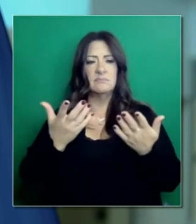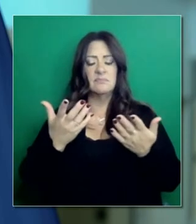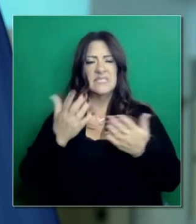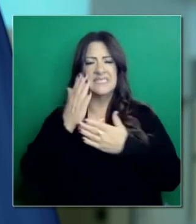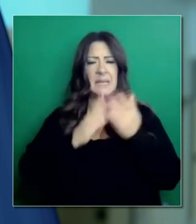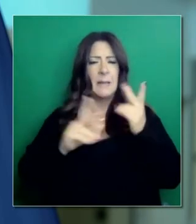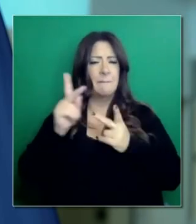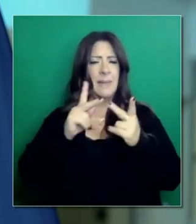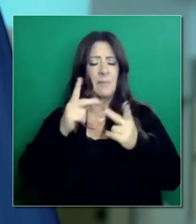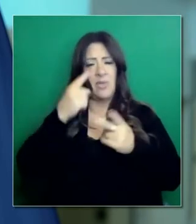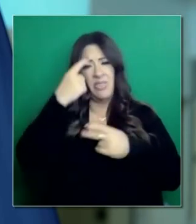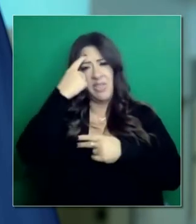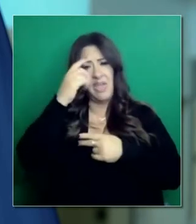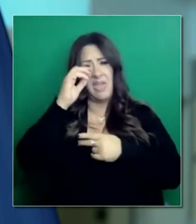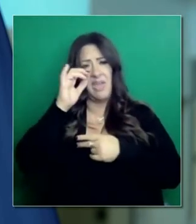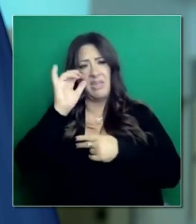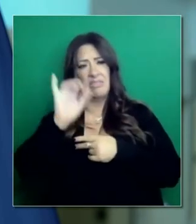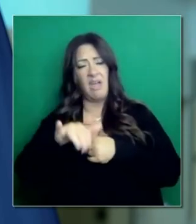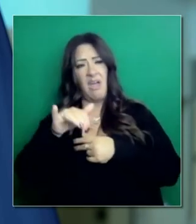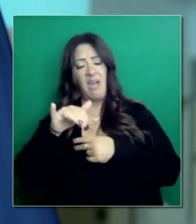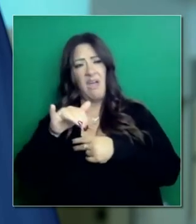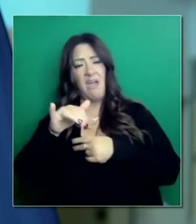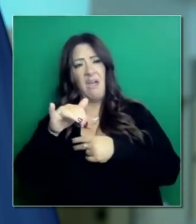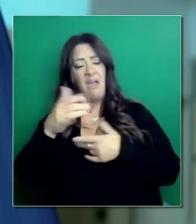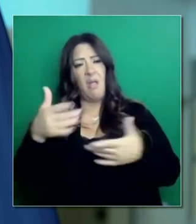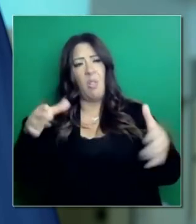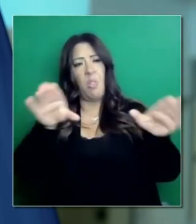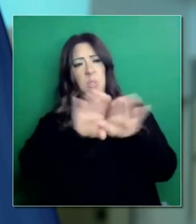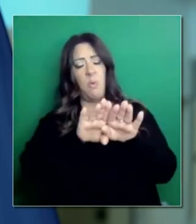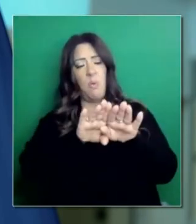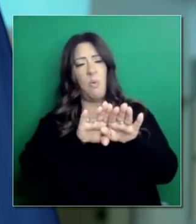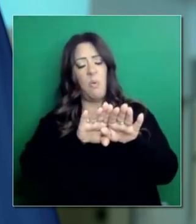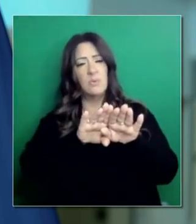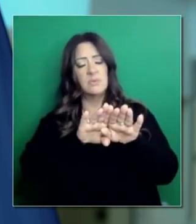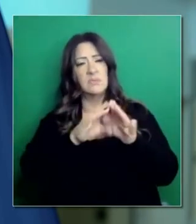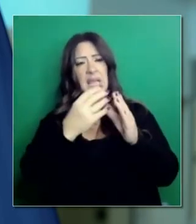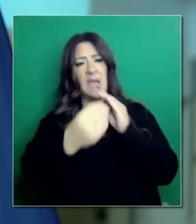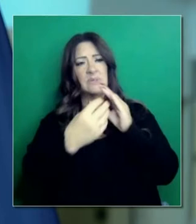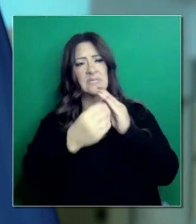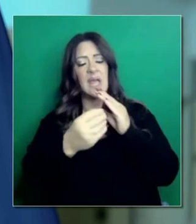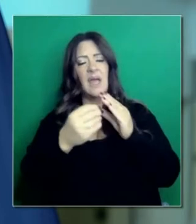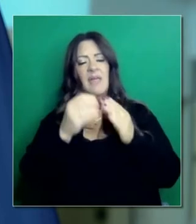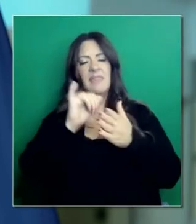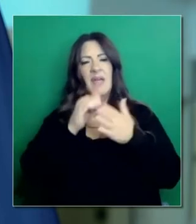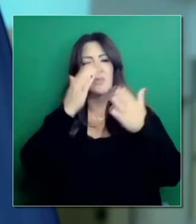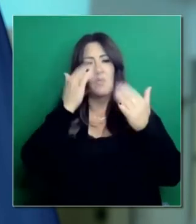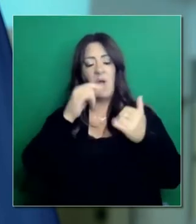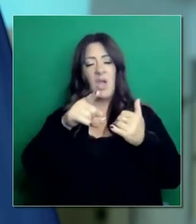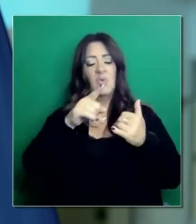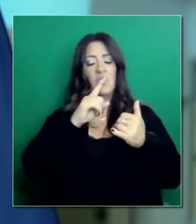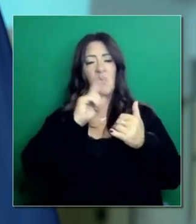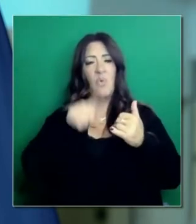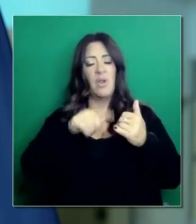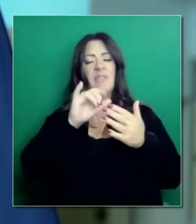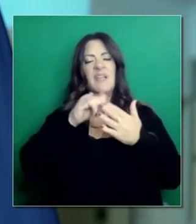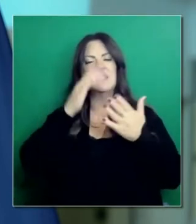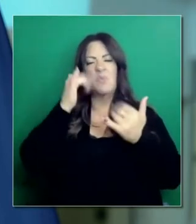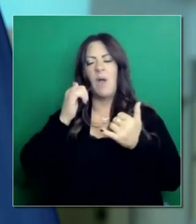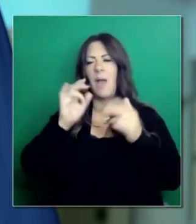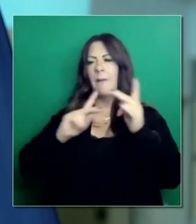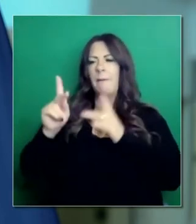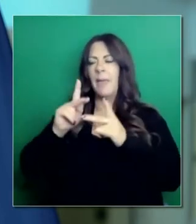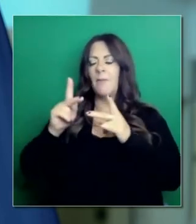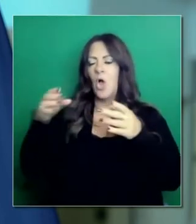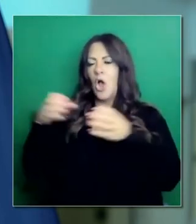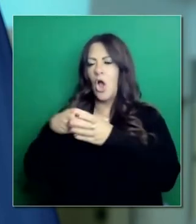comer en exteriores. Esto quiere decir que muchas personas puedan volver a cenar en los interiores